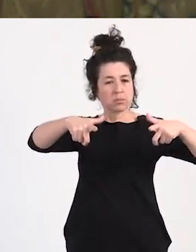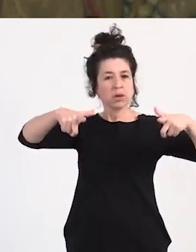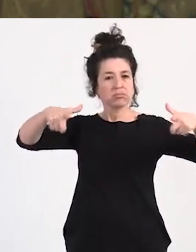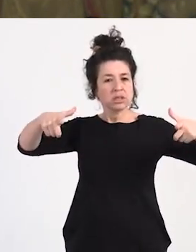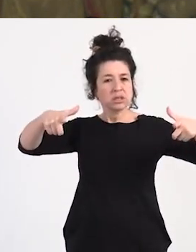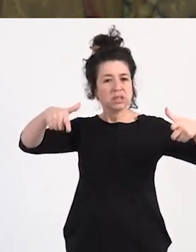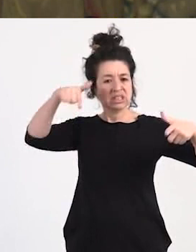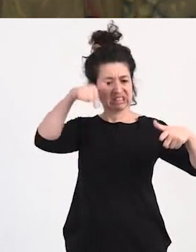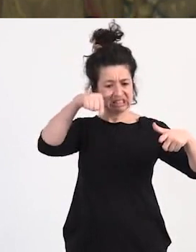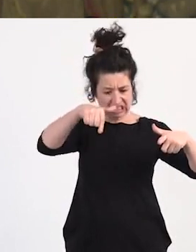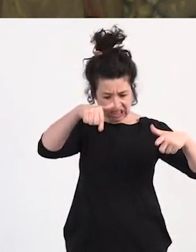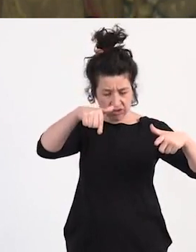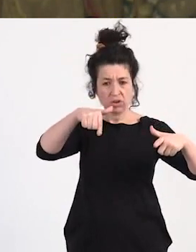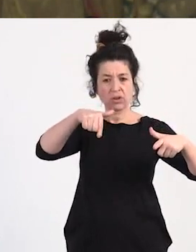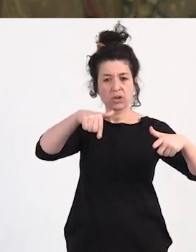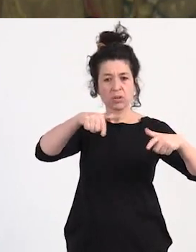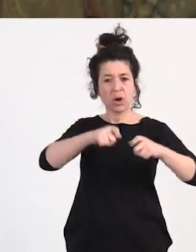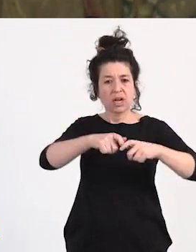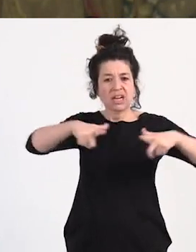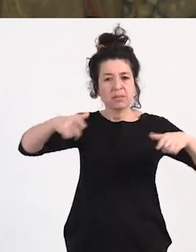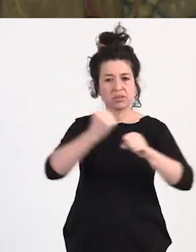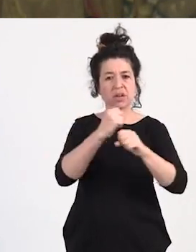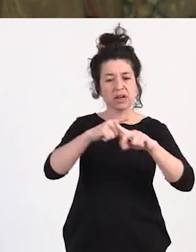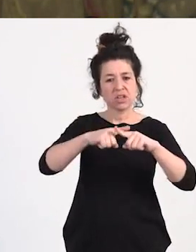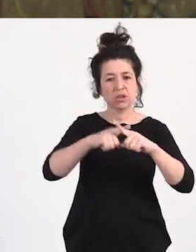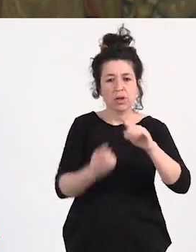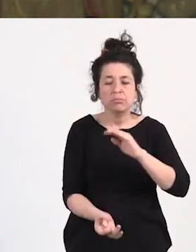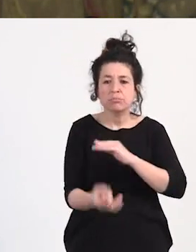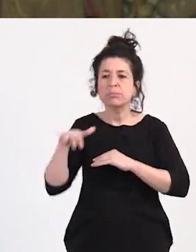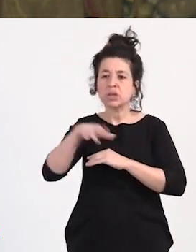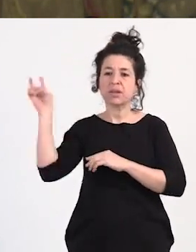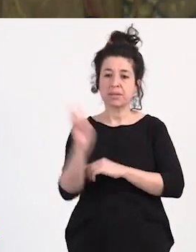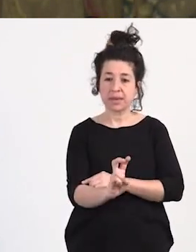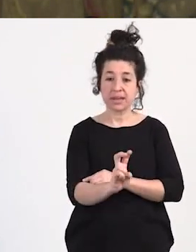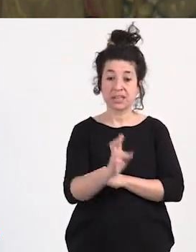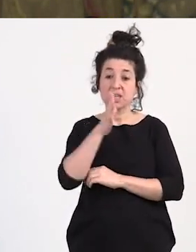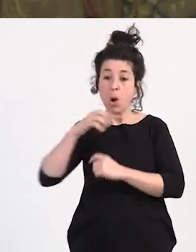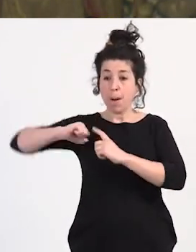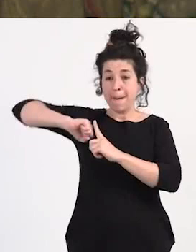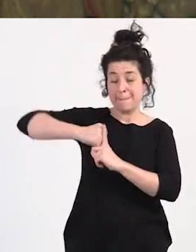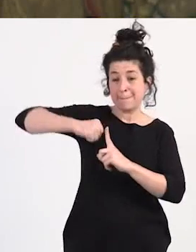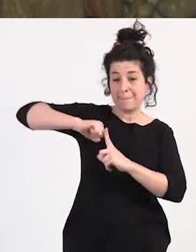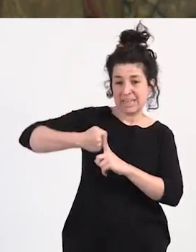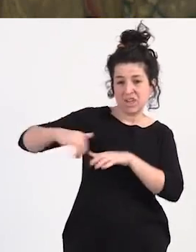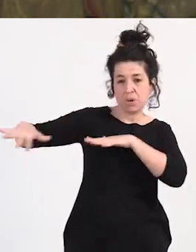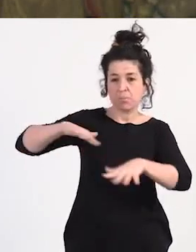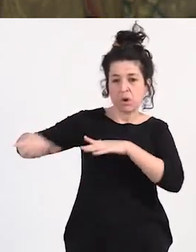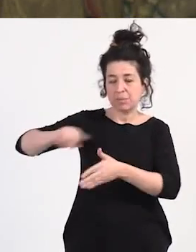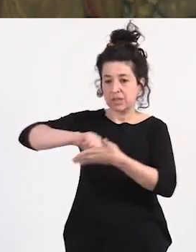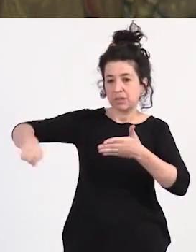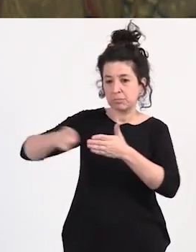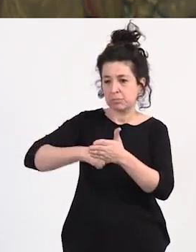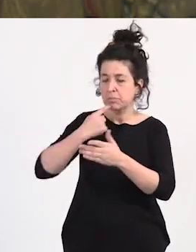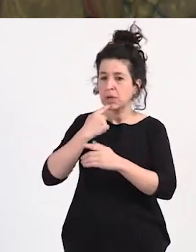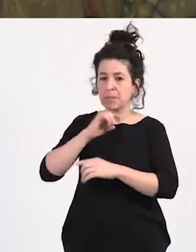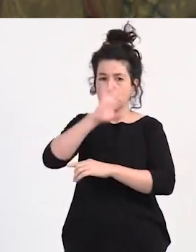este crecimiento de las trabajadoras sexuales? lamentablemente nace de la presión que viene del movimiento abolicionista de la negación a las capacidades